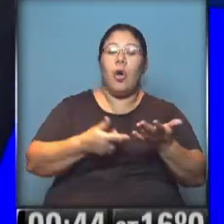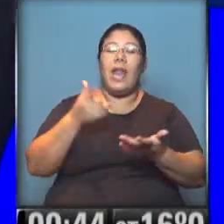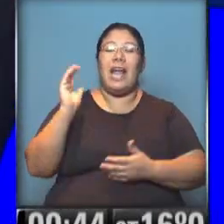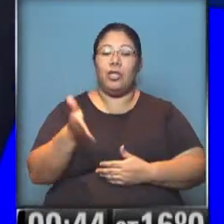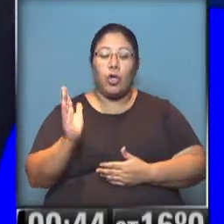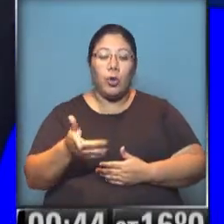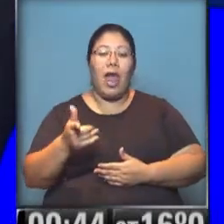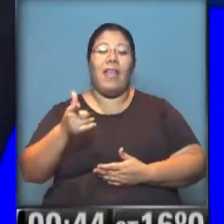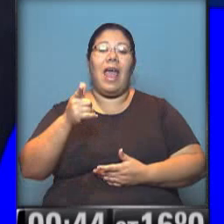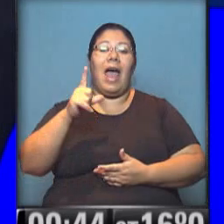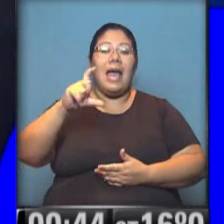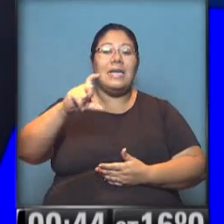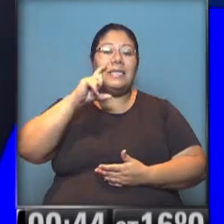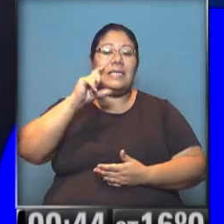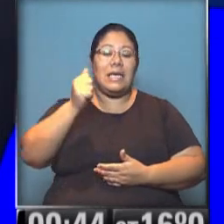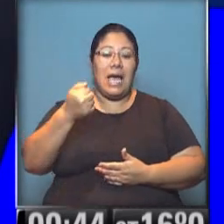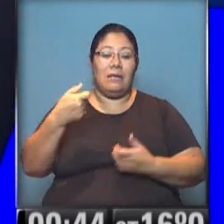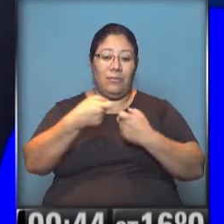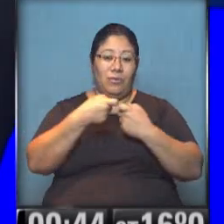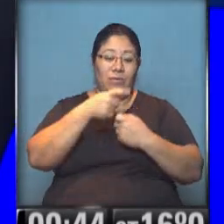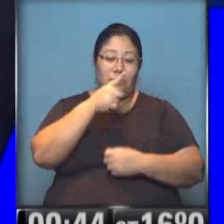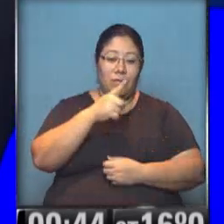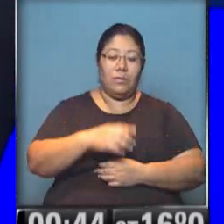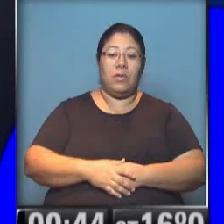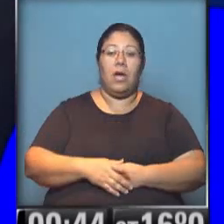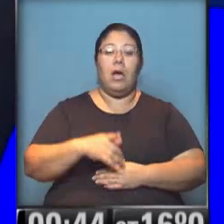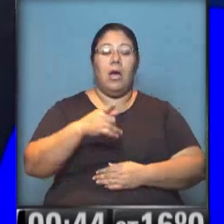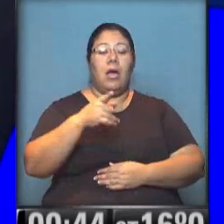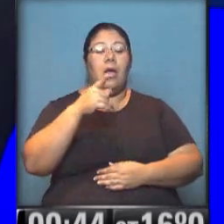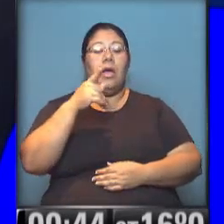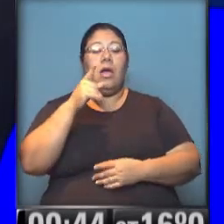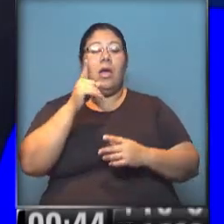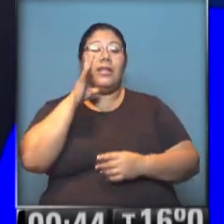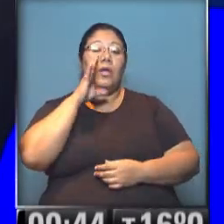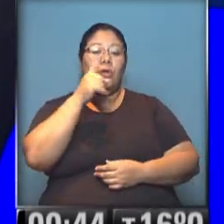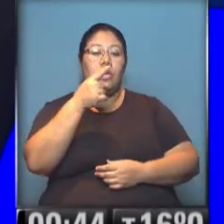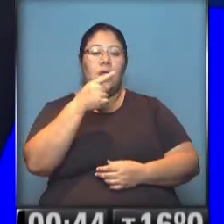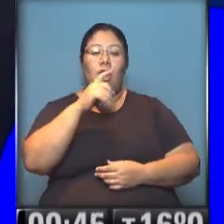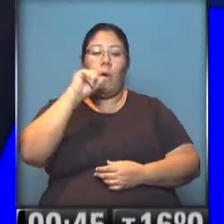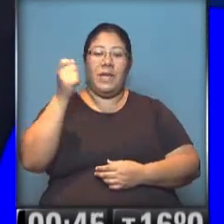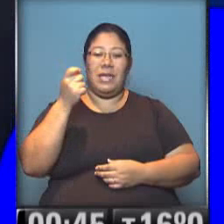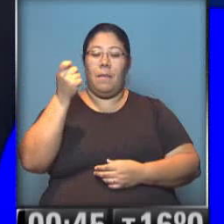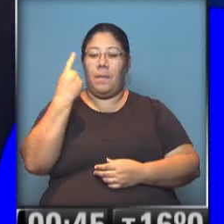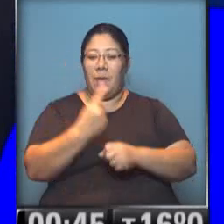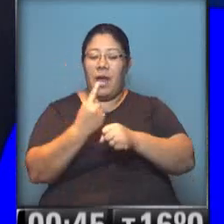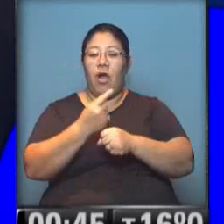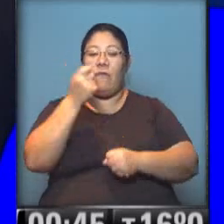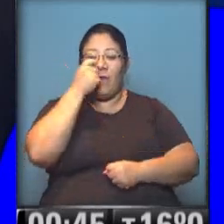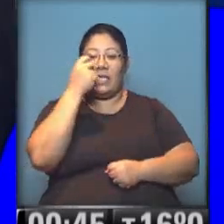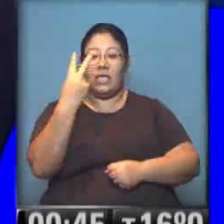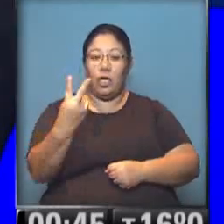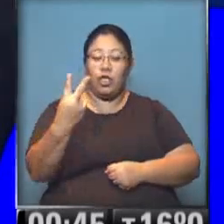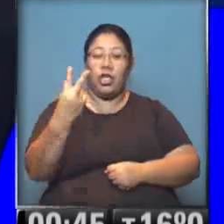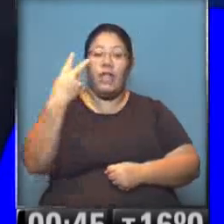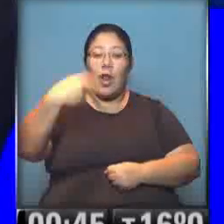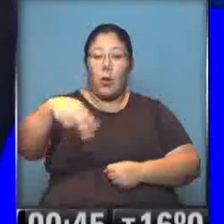Unidos y para el gobierno de Obama. Tres casos, Gaby, de tensión racial muy fuertes en Estados Unidos en los últimos meses. El primero, el 22 de noviembre, en Cleveland,